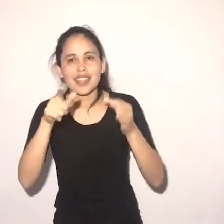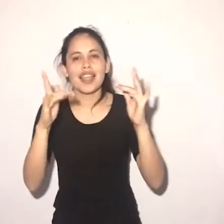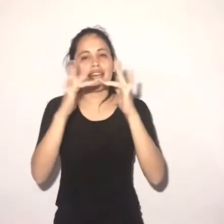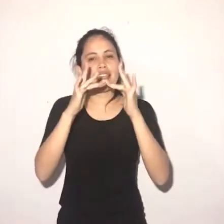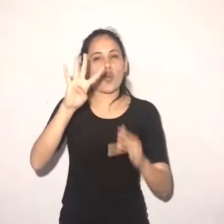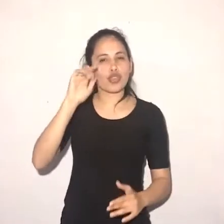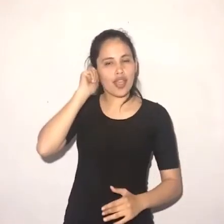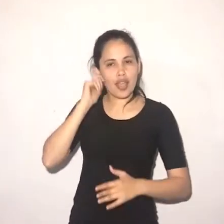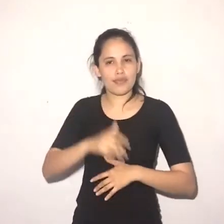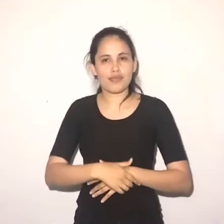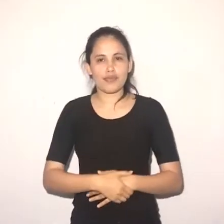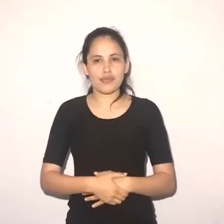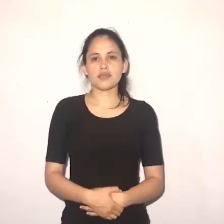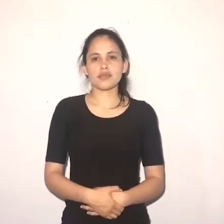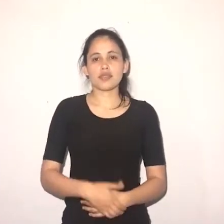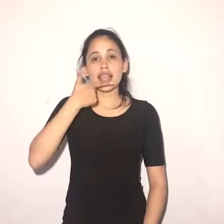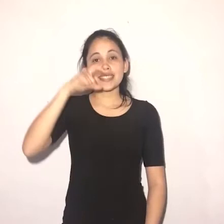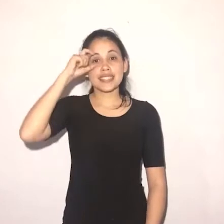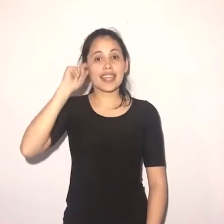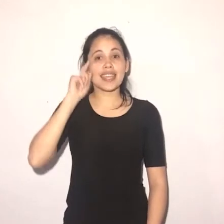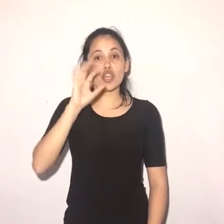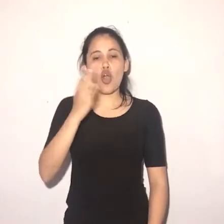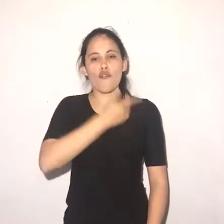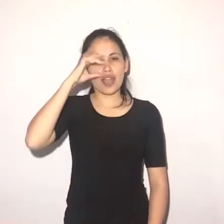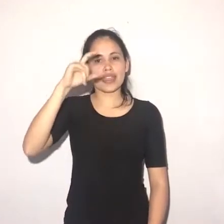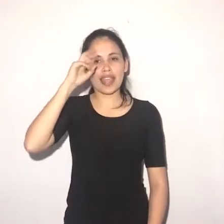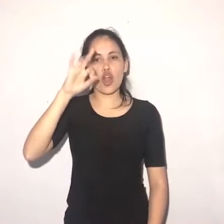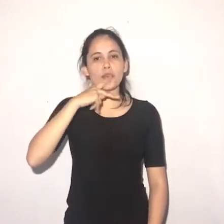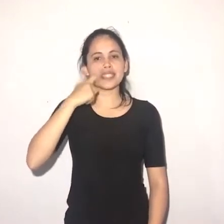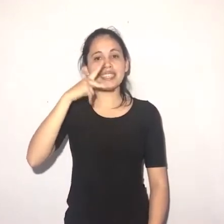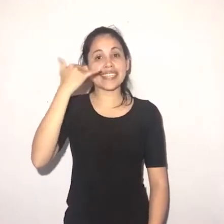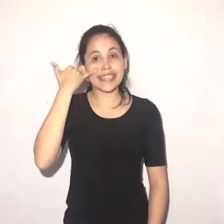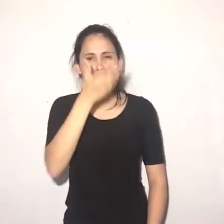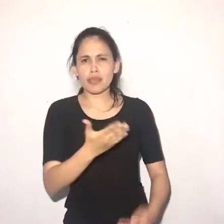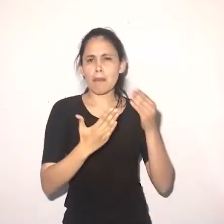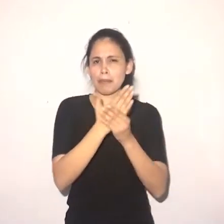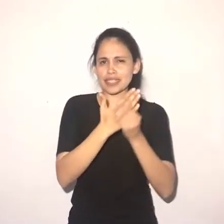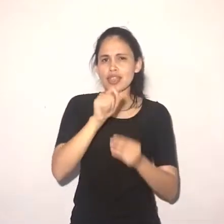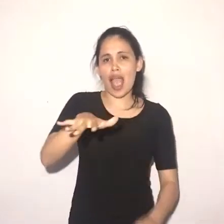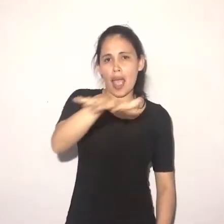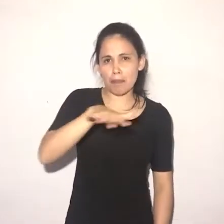quizás las bibliotecas son más homogéneas, acá tenemos bibliotecas muy dispares.